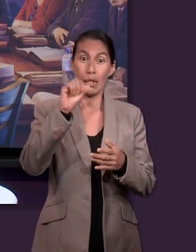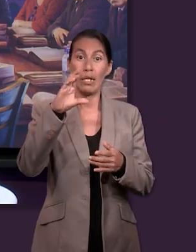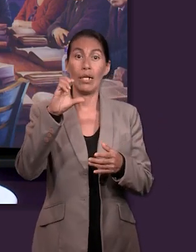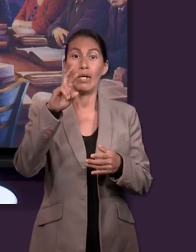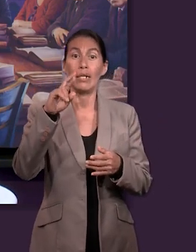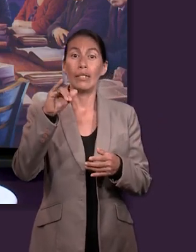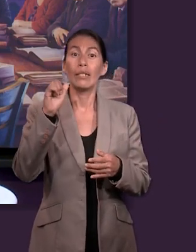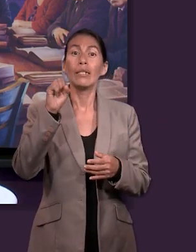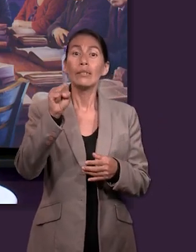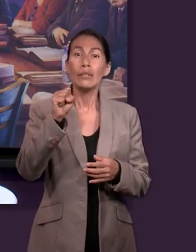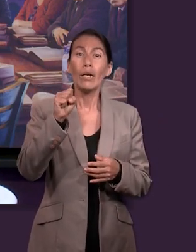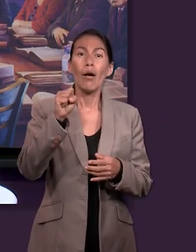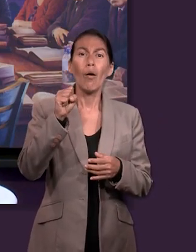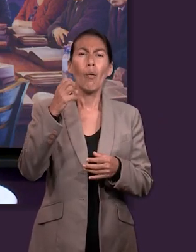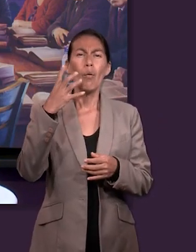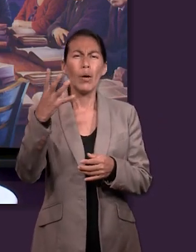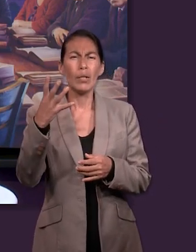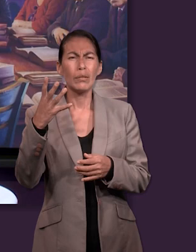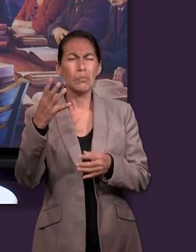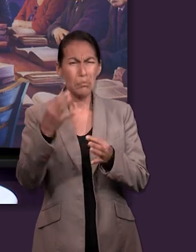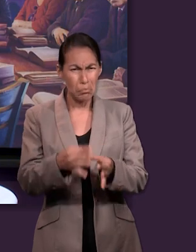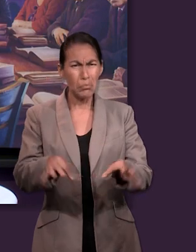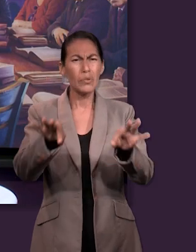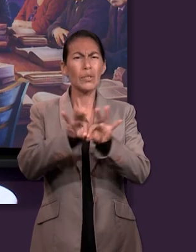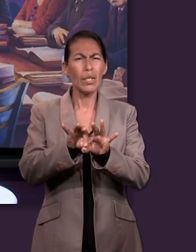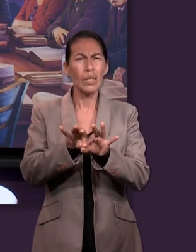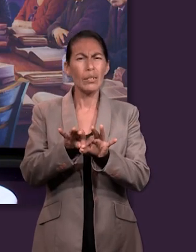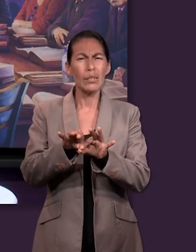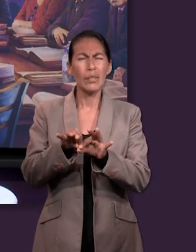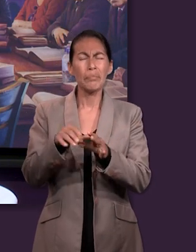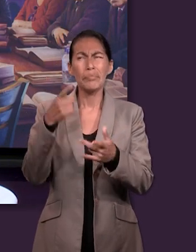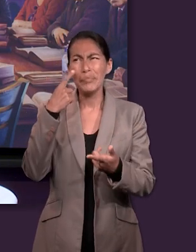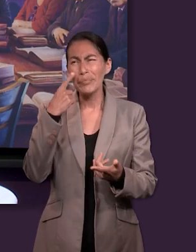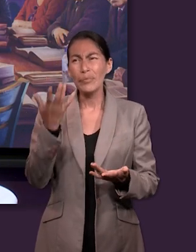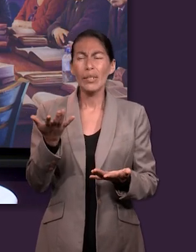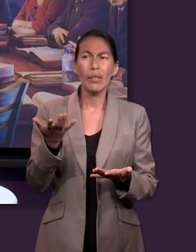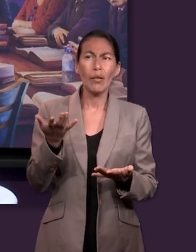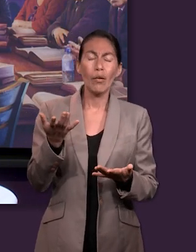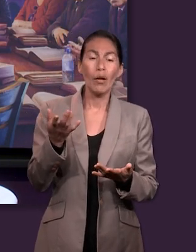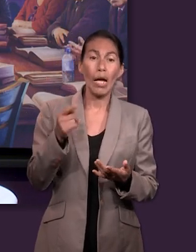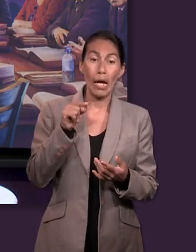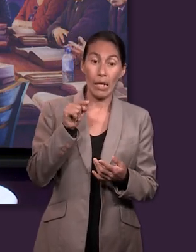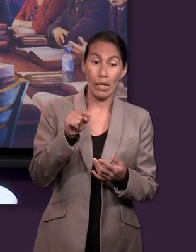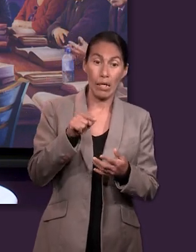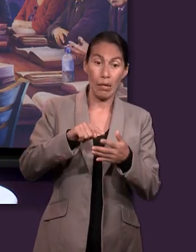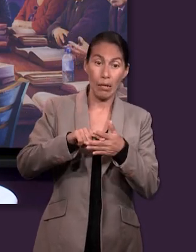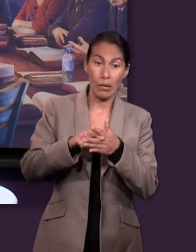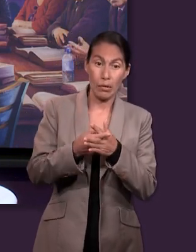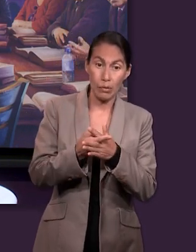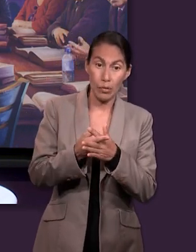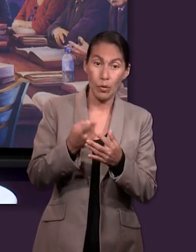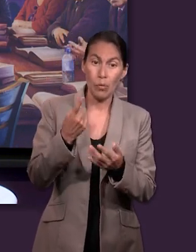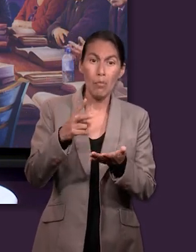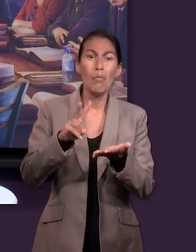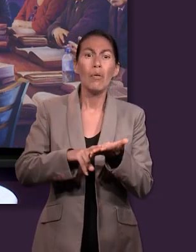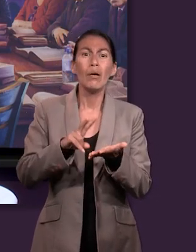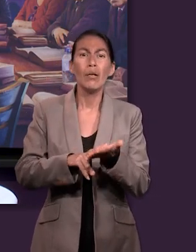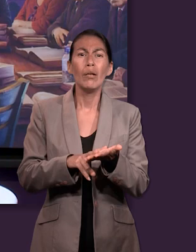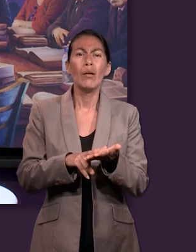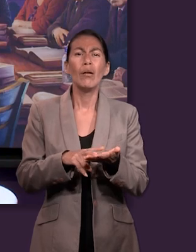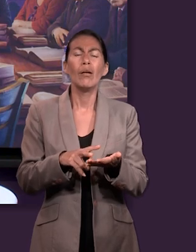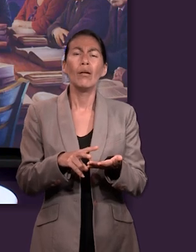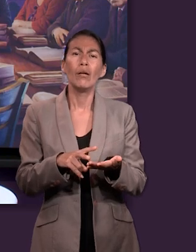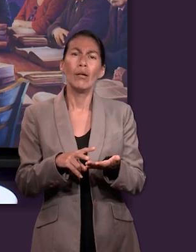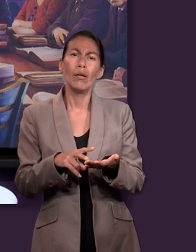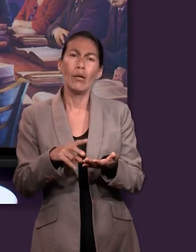interesante, Zacarías 4, pero llámame atención que se pone un principio. Es el